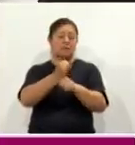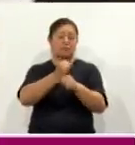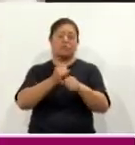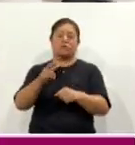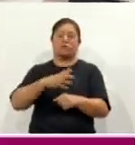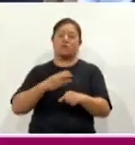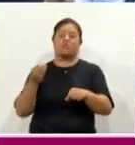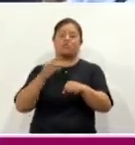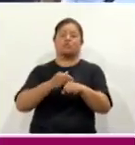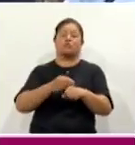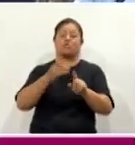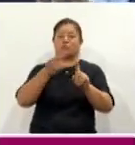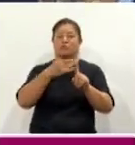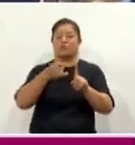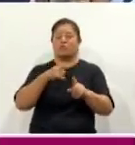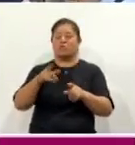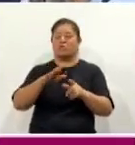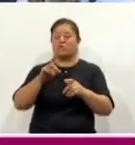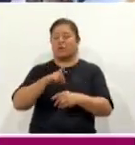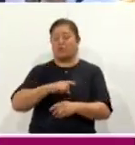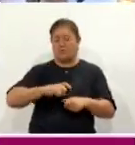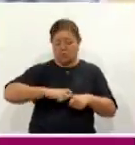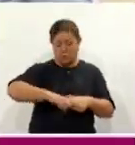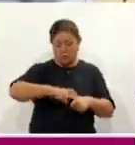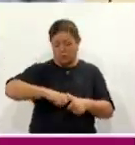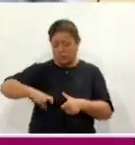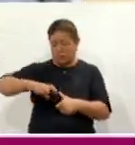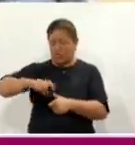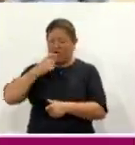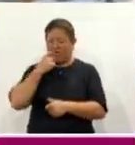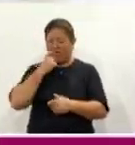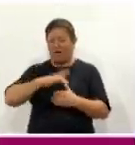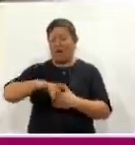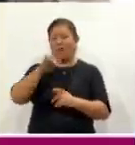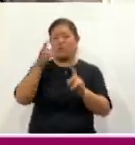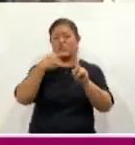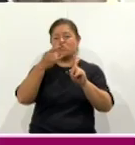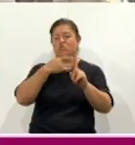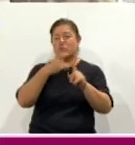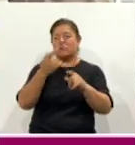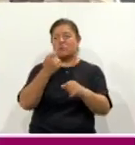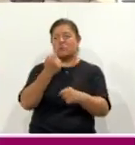de puertas de triplay, duela de pino, fabricación y colocación de puertas de tambor.